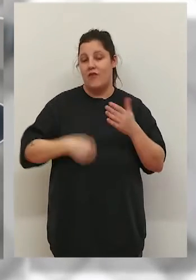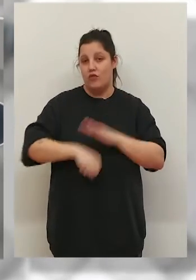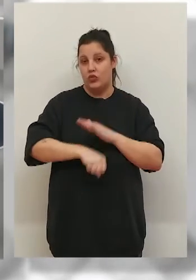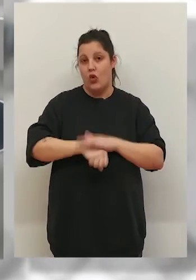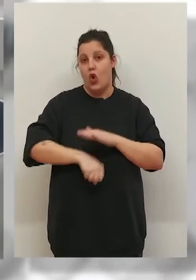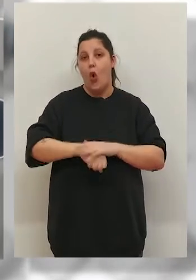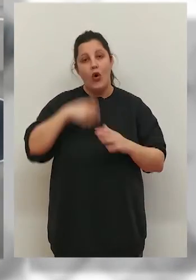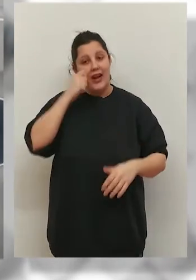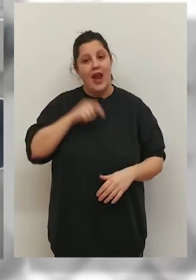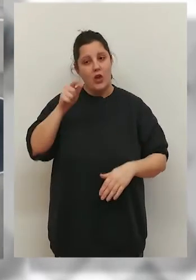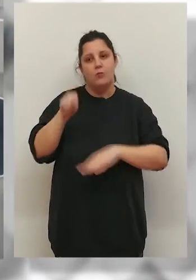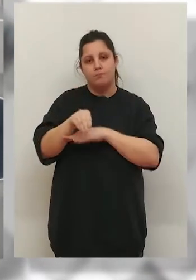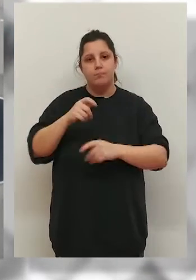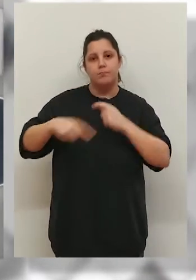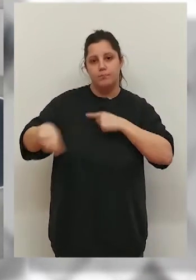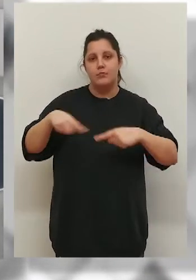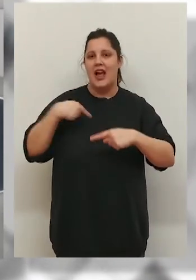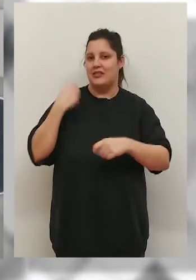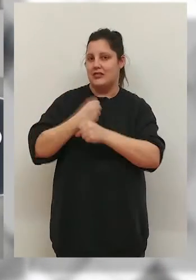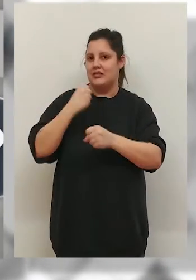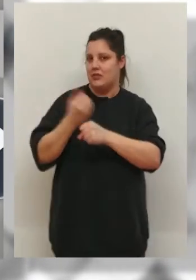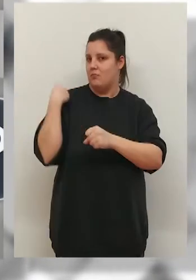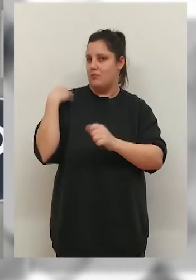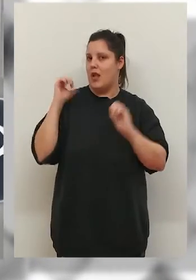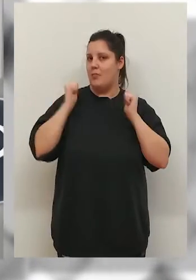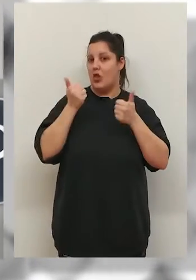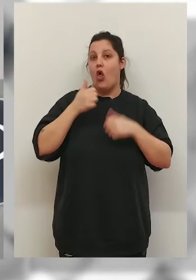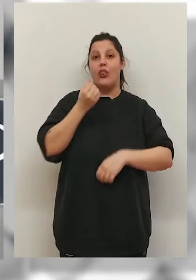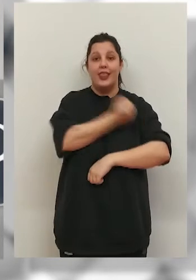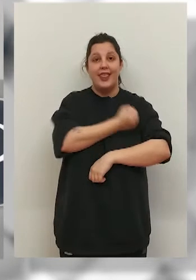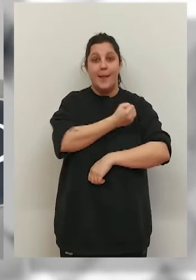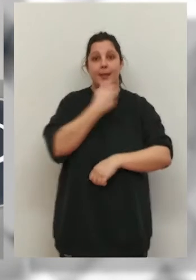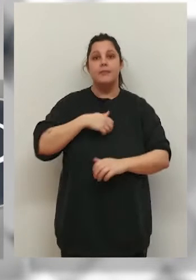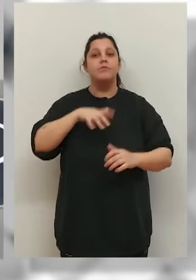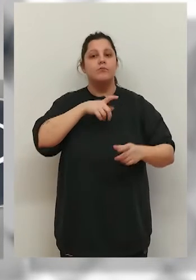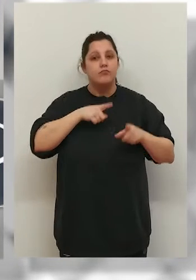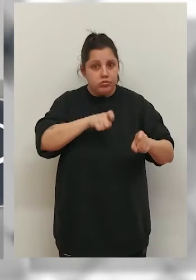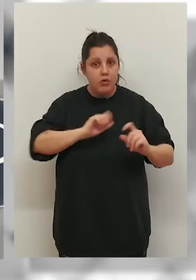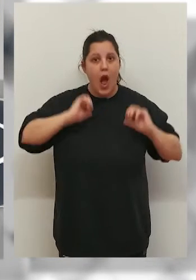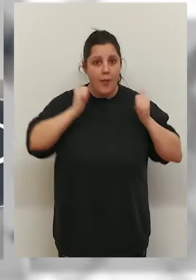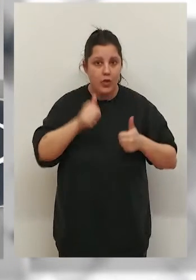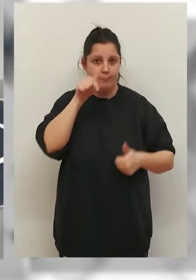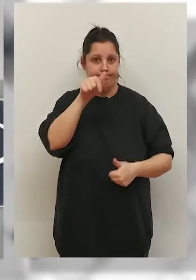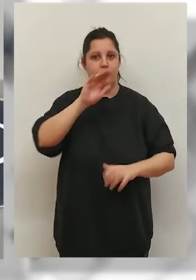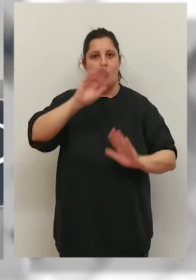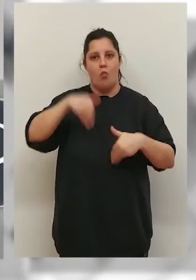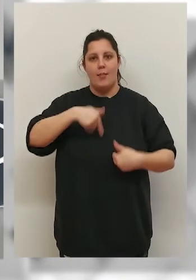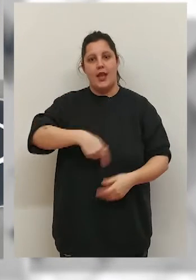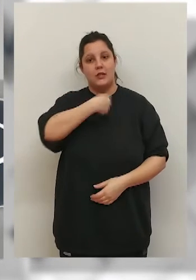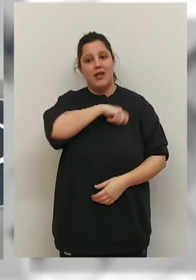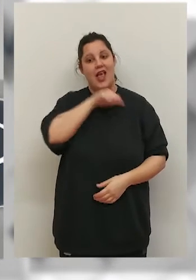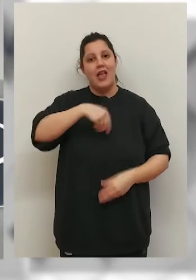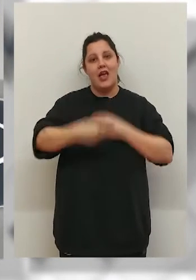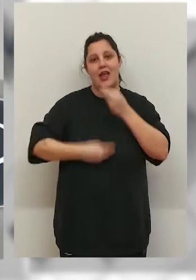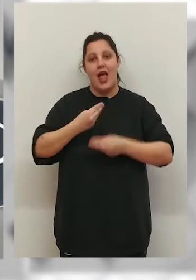Cribas, un club de fútbol ucraniano en el que el riojano trabajaba desde diciembre. Con el comienzo del conflicto, Jorge regresó a España y